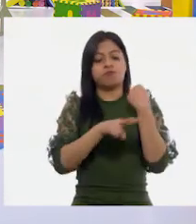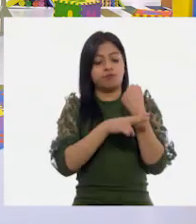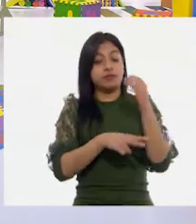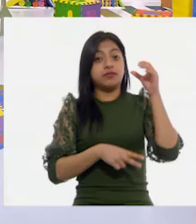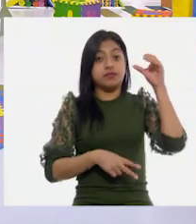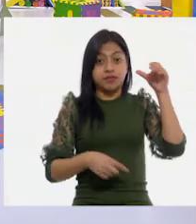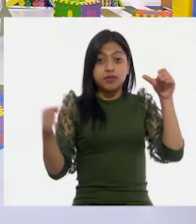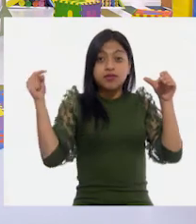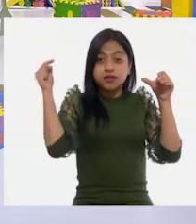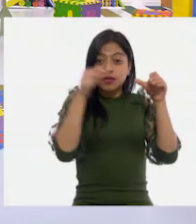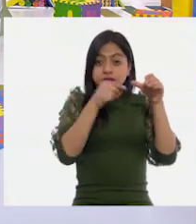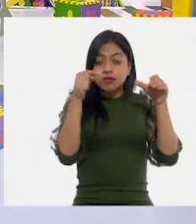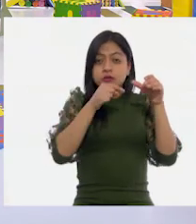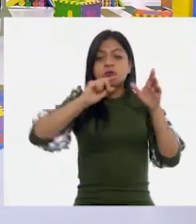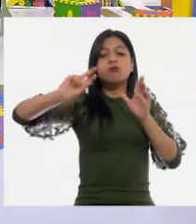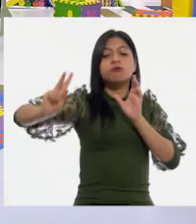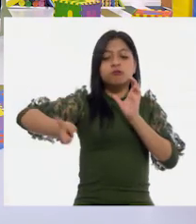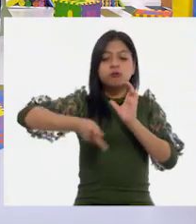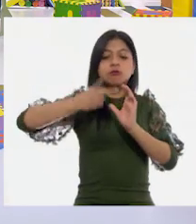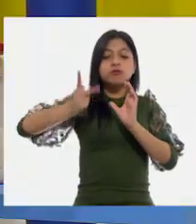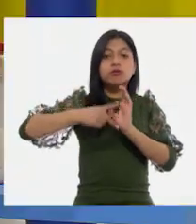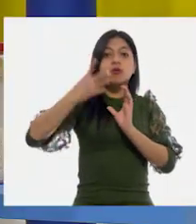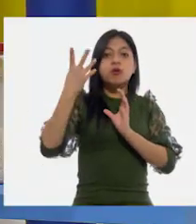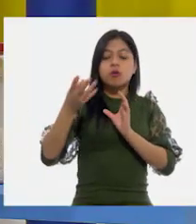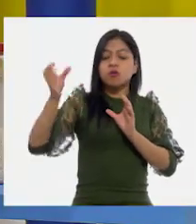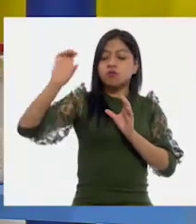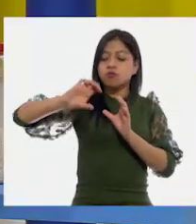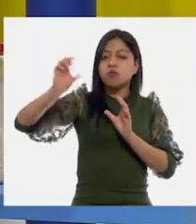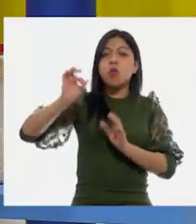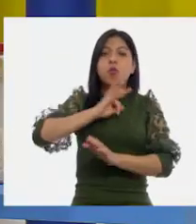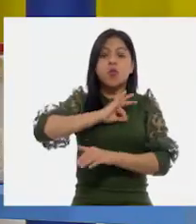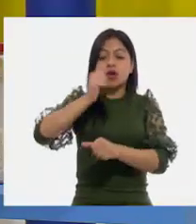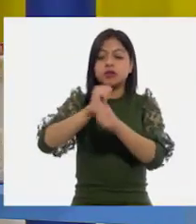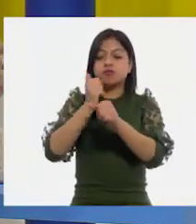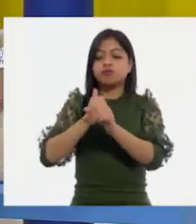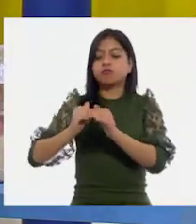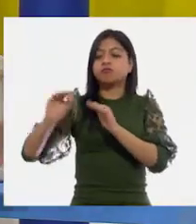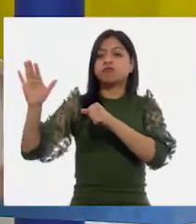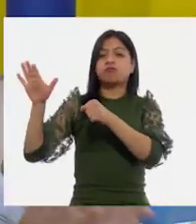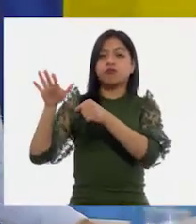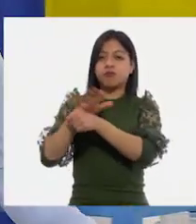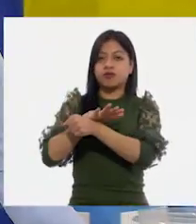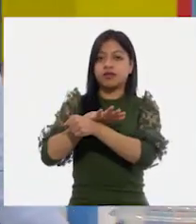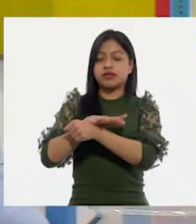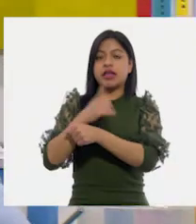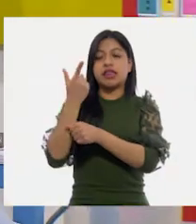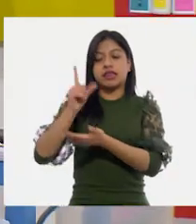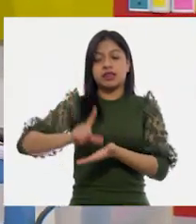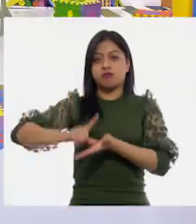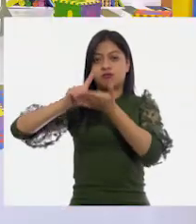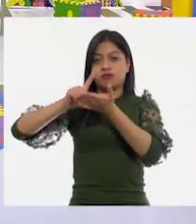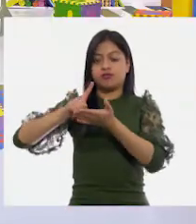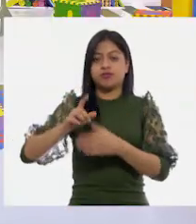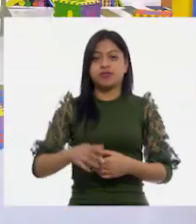cuatro veces pudimos llenar la botella de un litro. Muy bien.